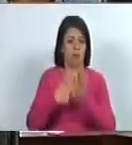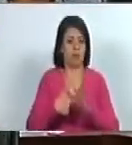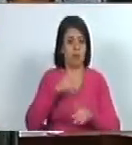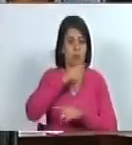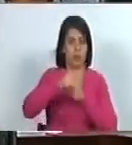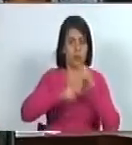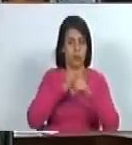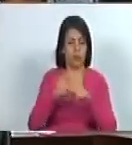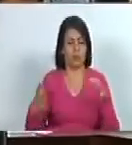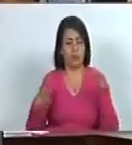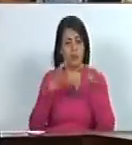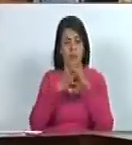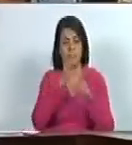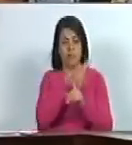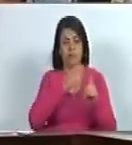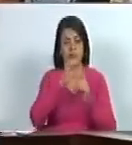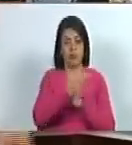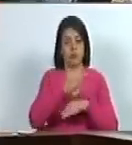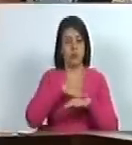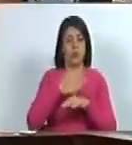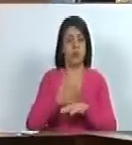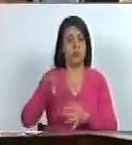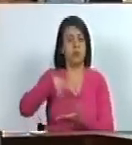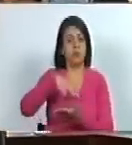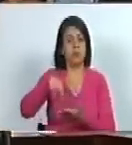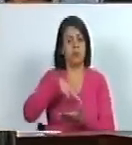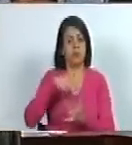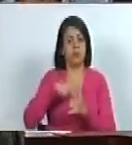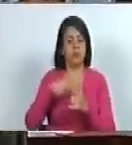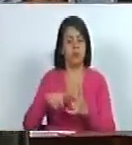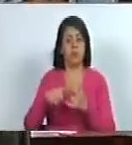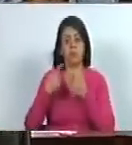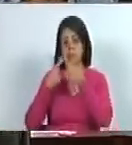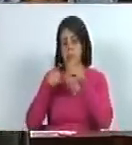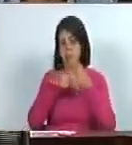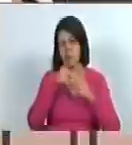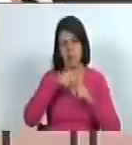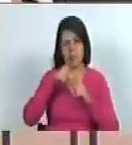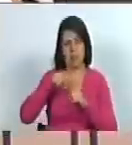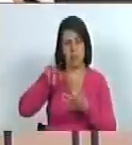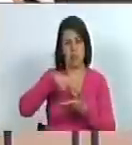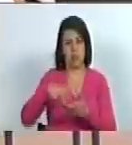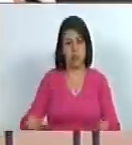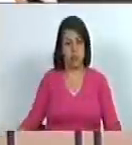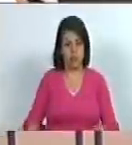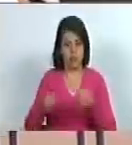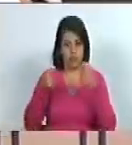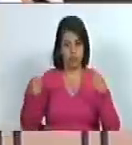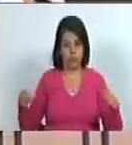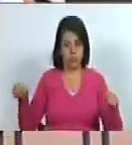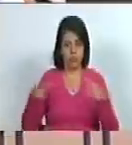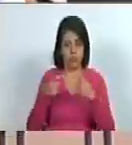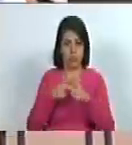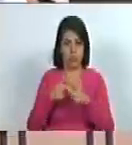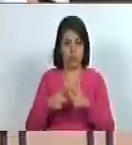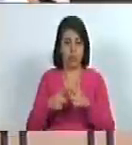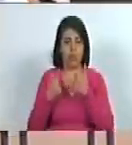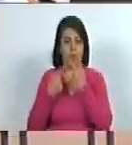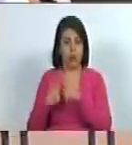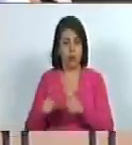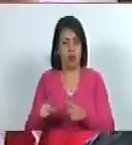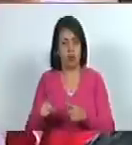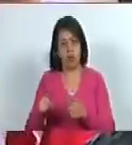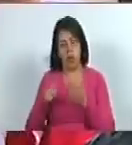asociadas a ellas como son las danzas clásicas contemporáneas folclóricas o